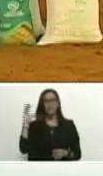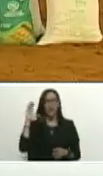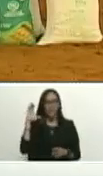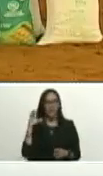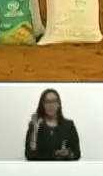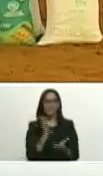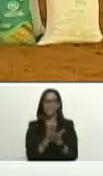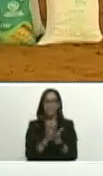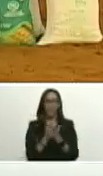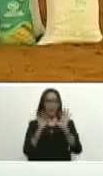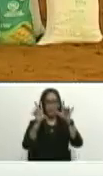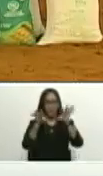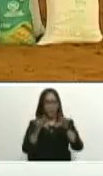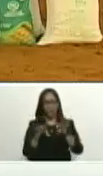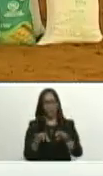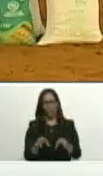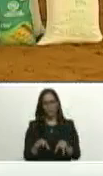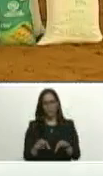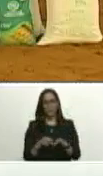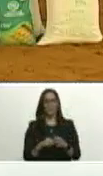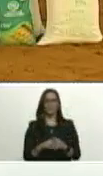documento Ernesto